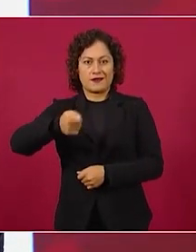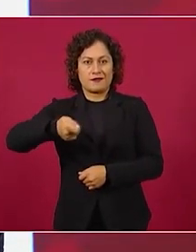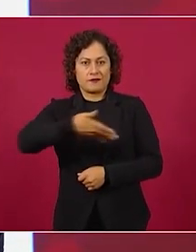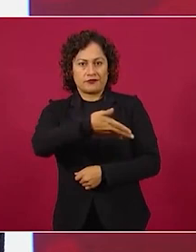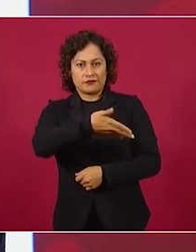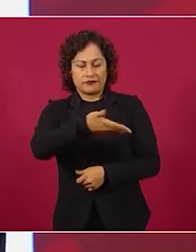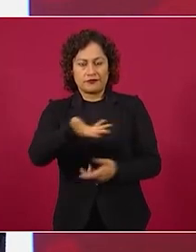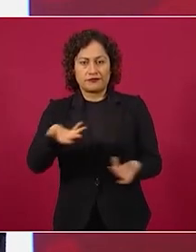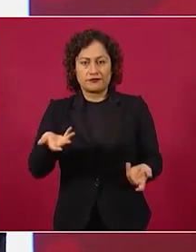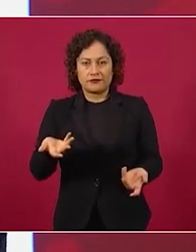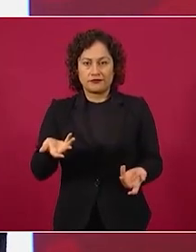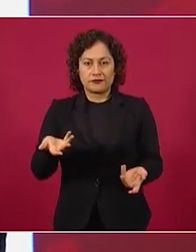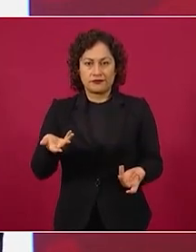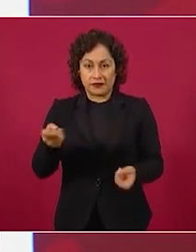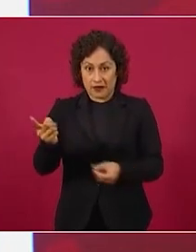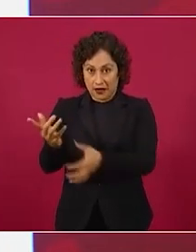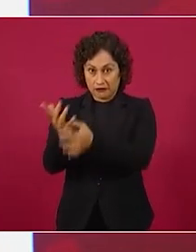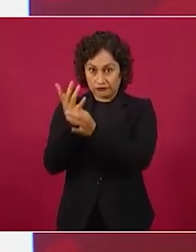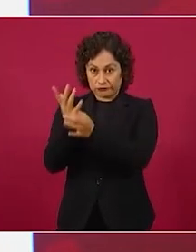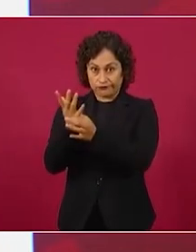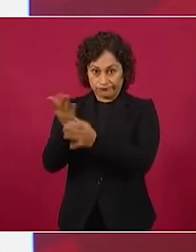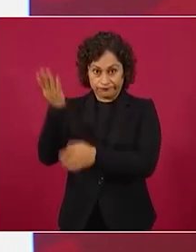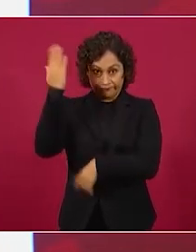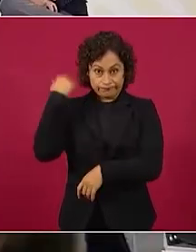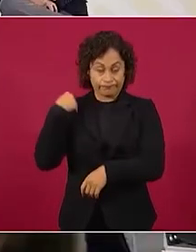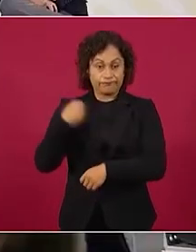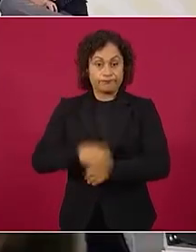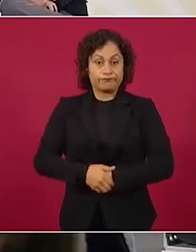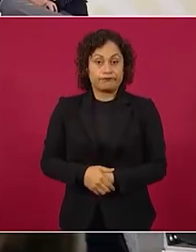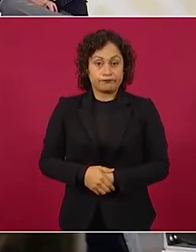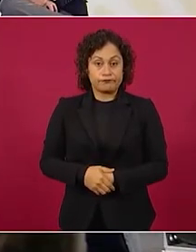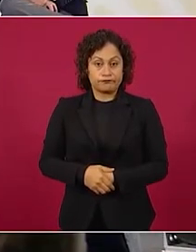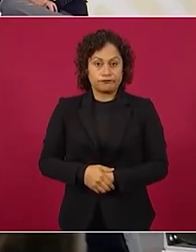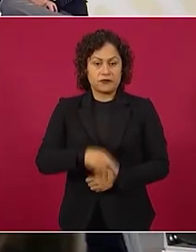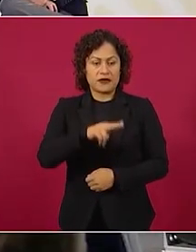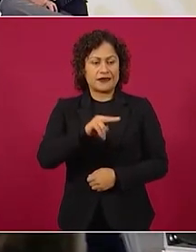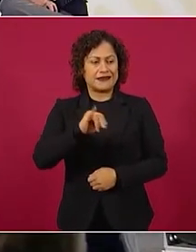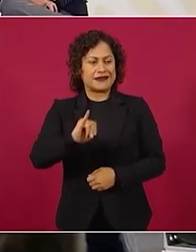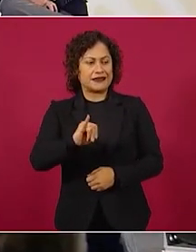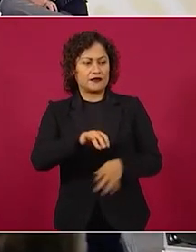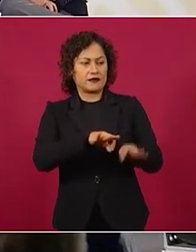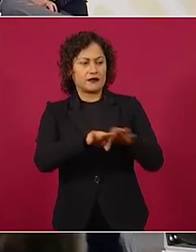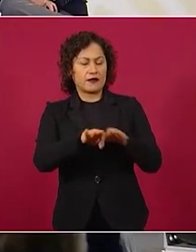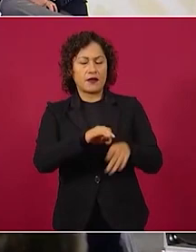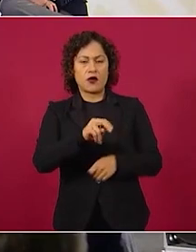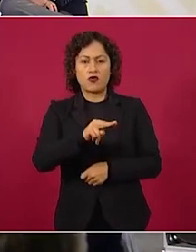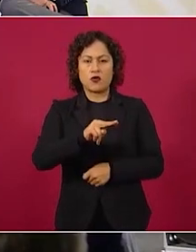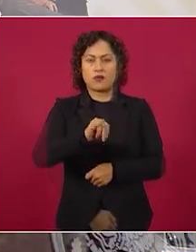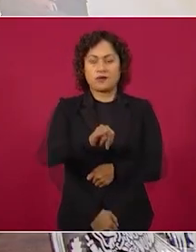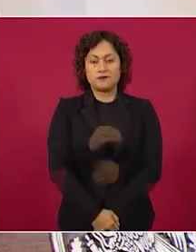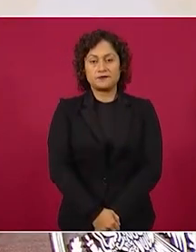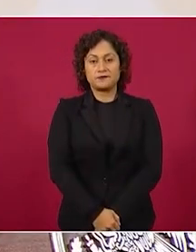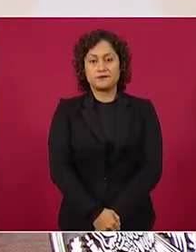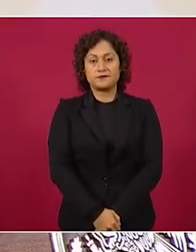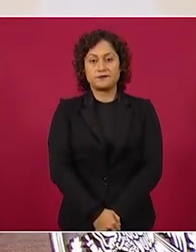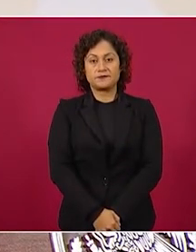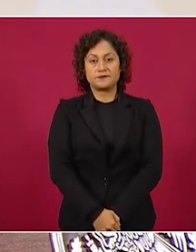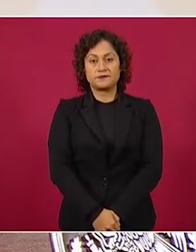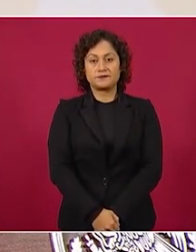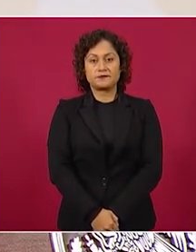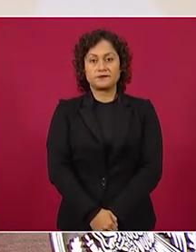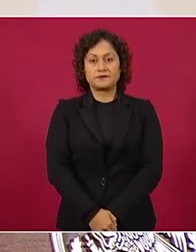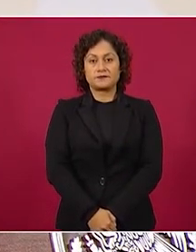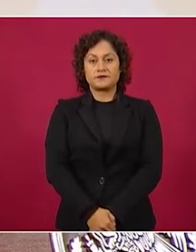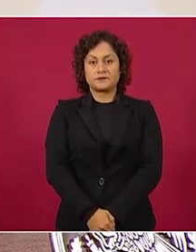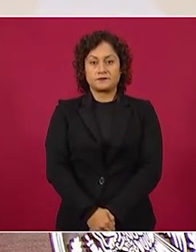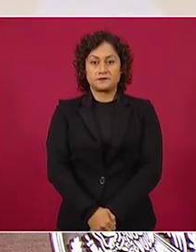de que los jóvenes eran ninis, que ni estudiaban ni trabajaban y nunca hicieron nada por los jóvenes. Es un timbre